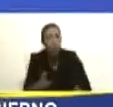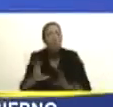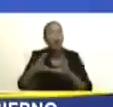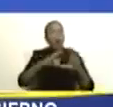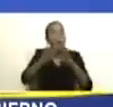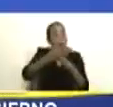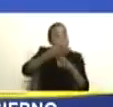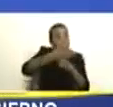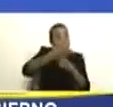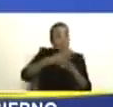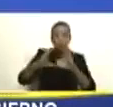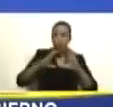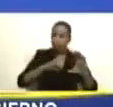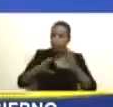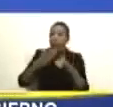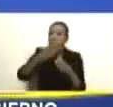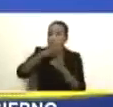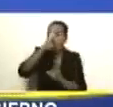convivencia.